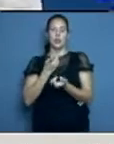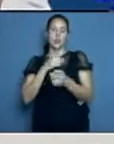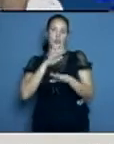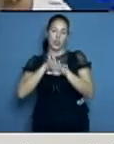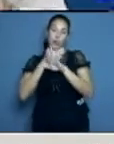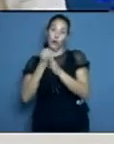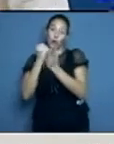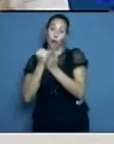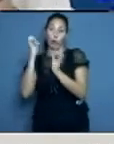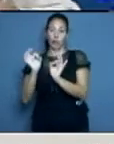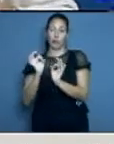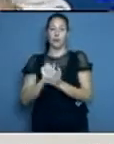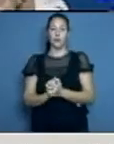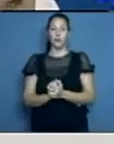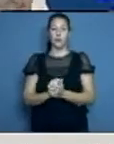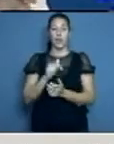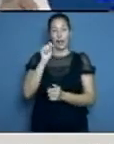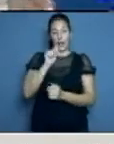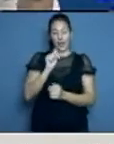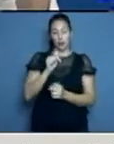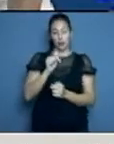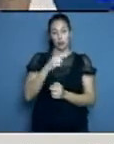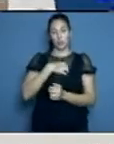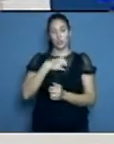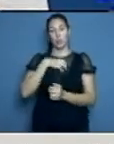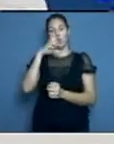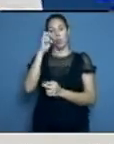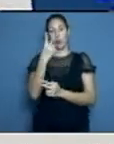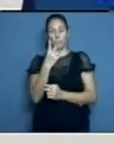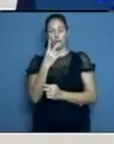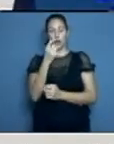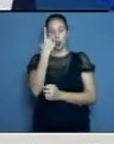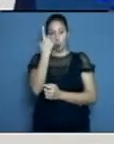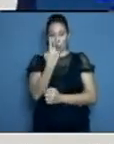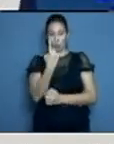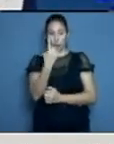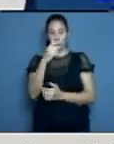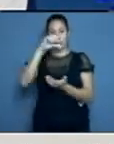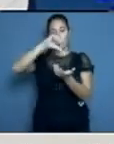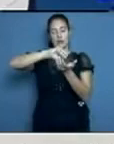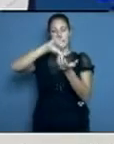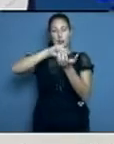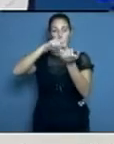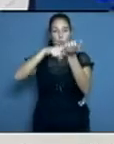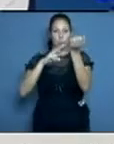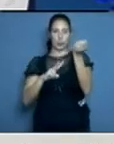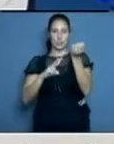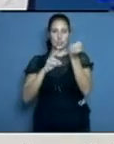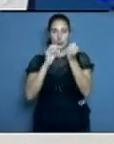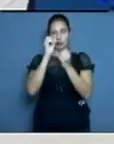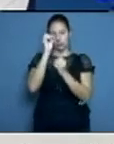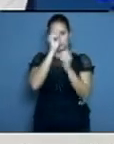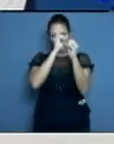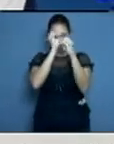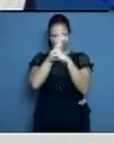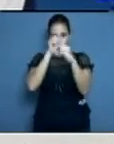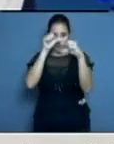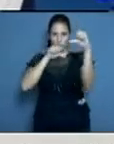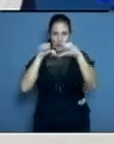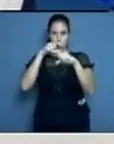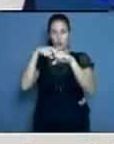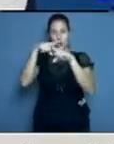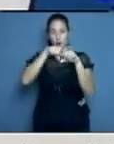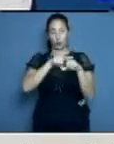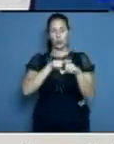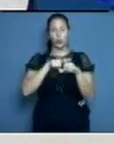de este tipo en la cabecera provincial, que es radicado en el Centro Provincial de Higiene, y otro en el municipio de Moa, que es una zona bien